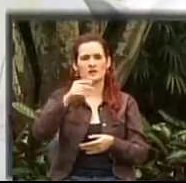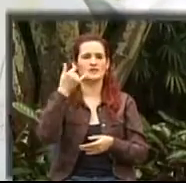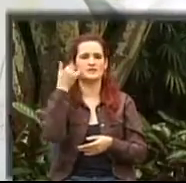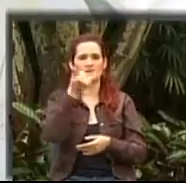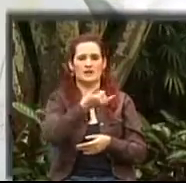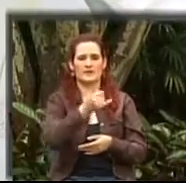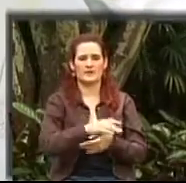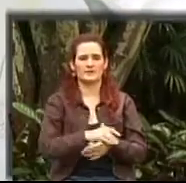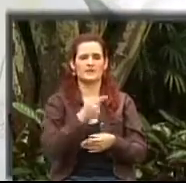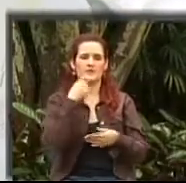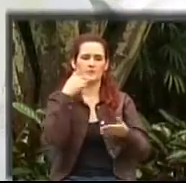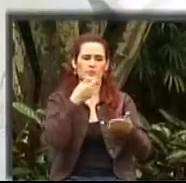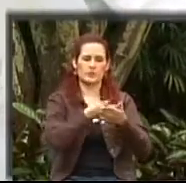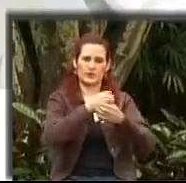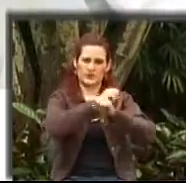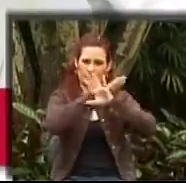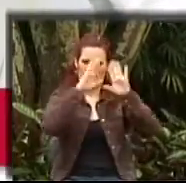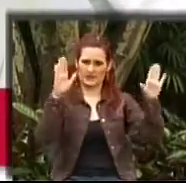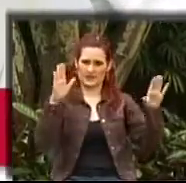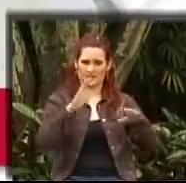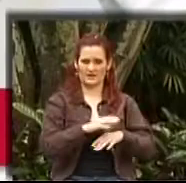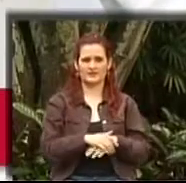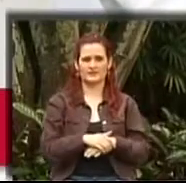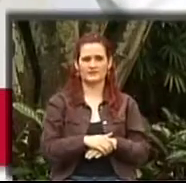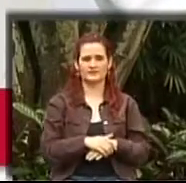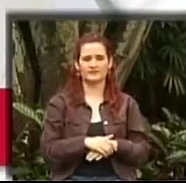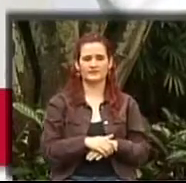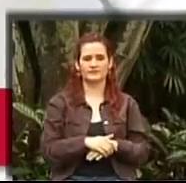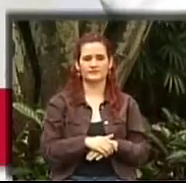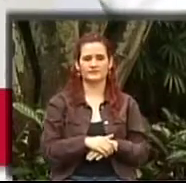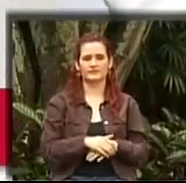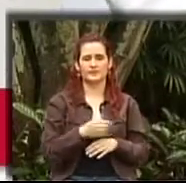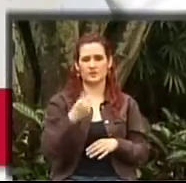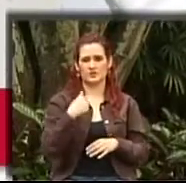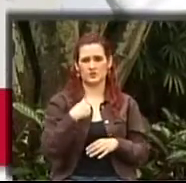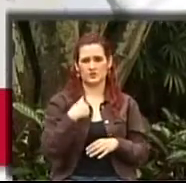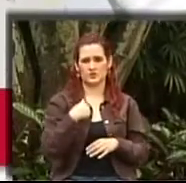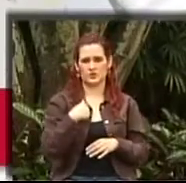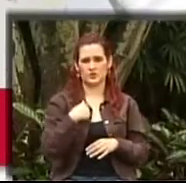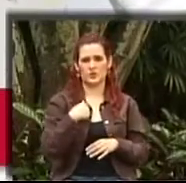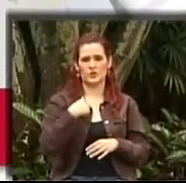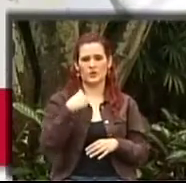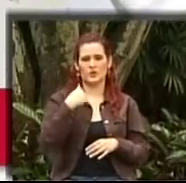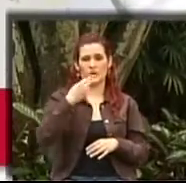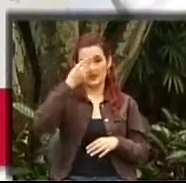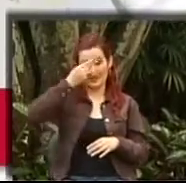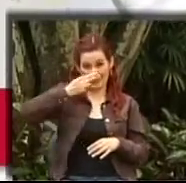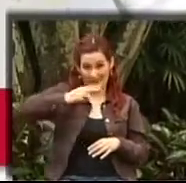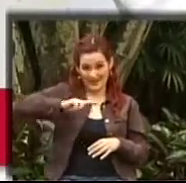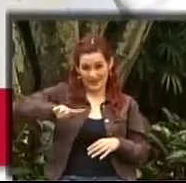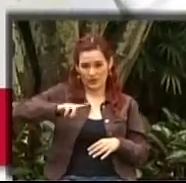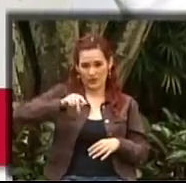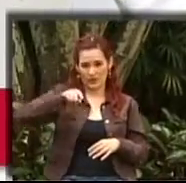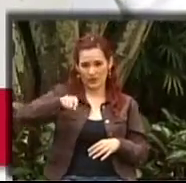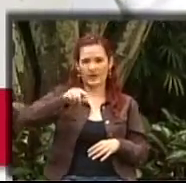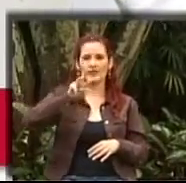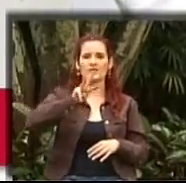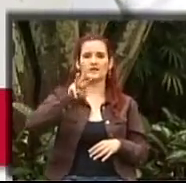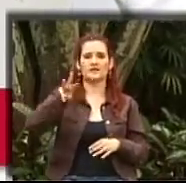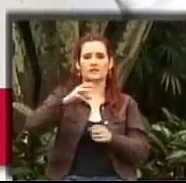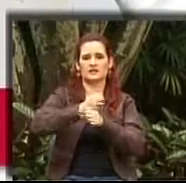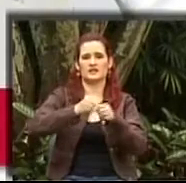Muy buenos días. Buenos días. Yo soy el padre de un pelado que tiene 33